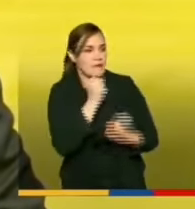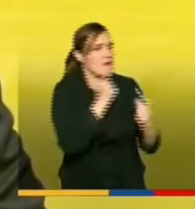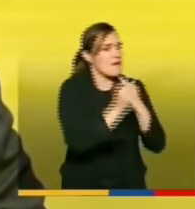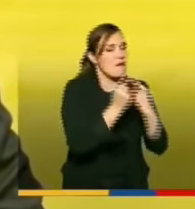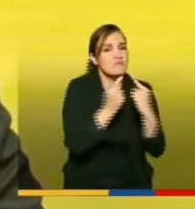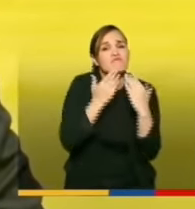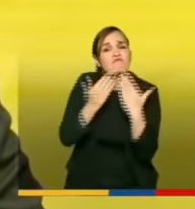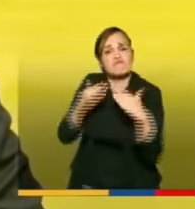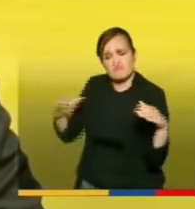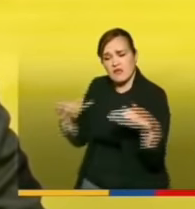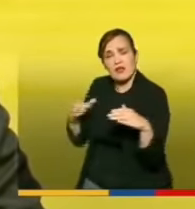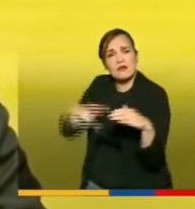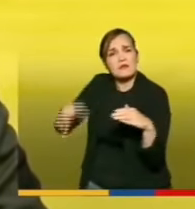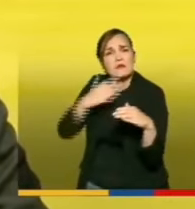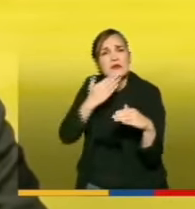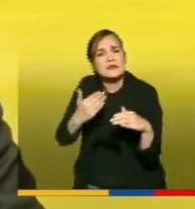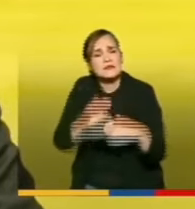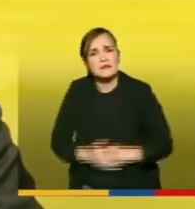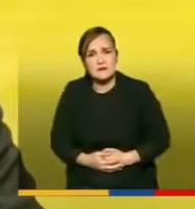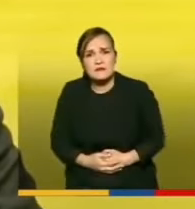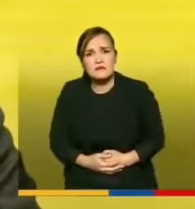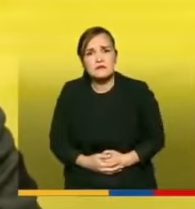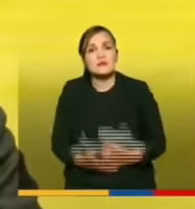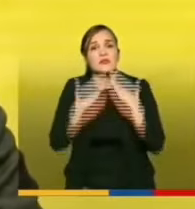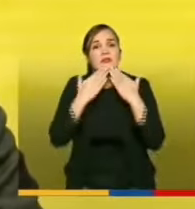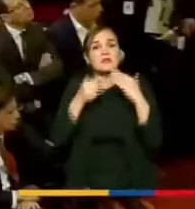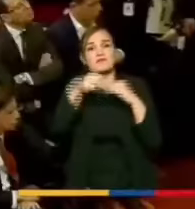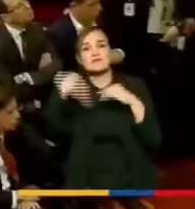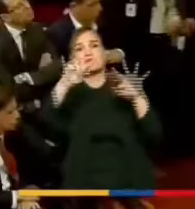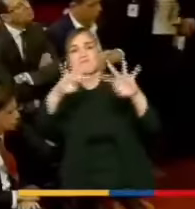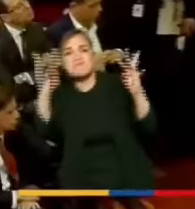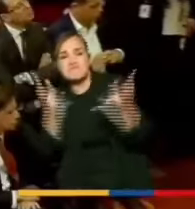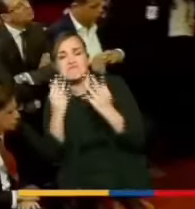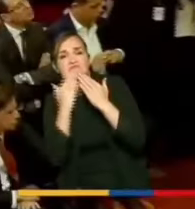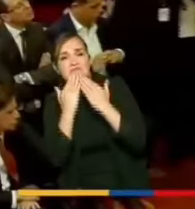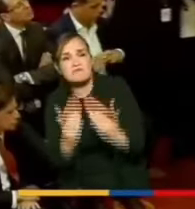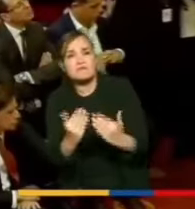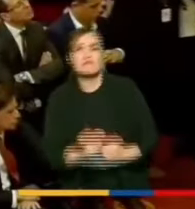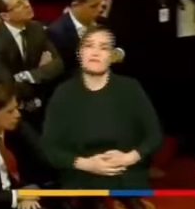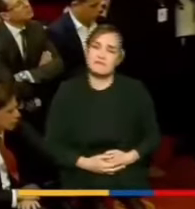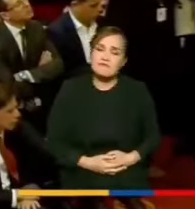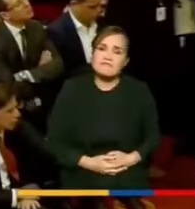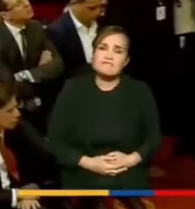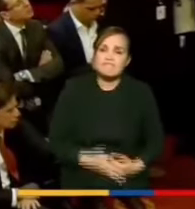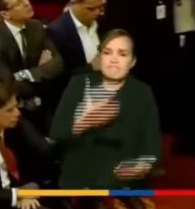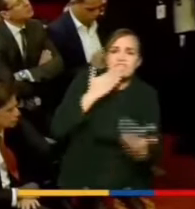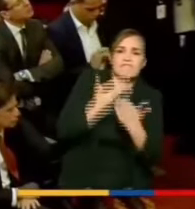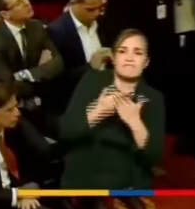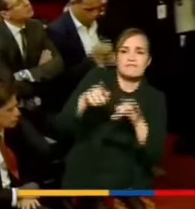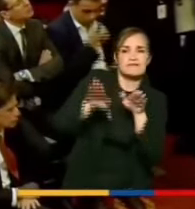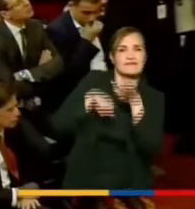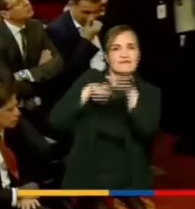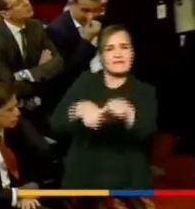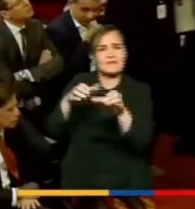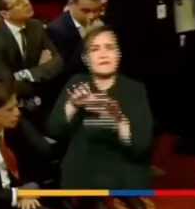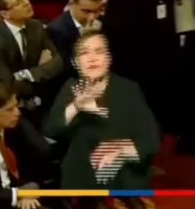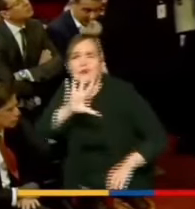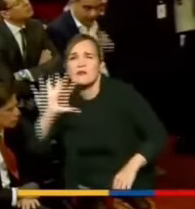acompañó gracias a los senadores gracias a los representantes todos